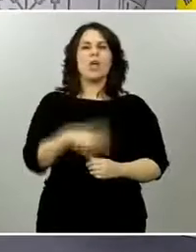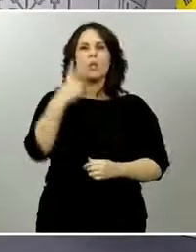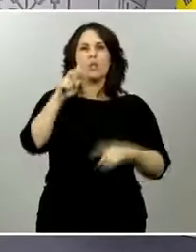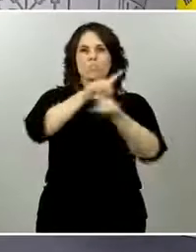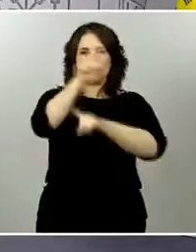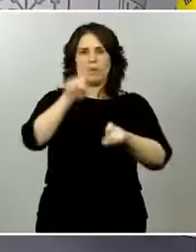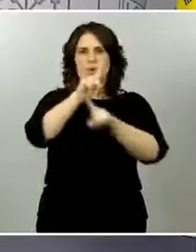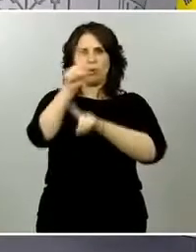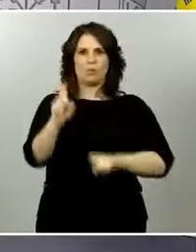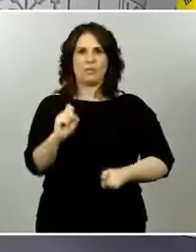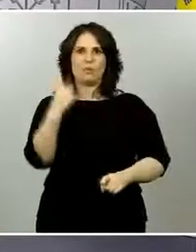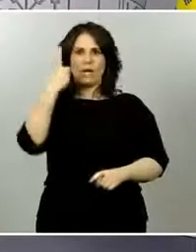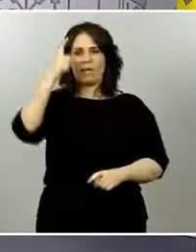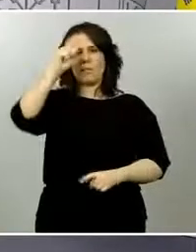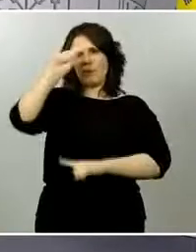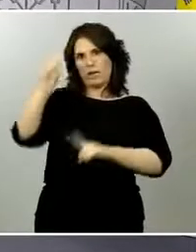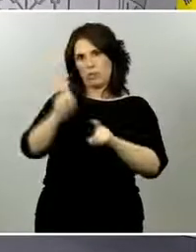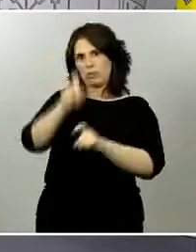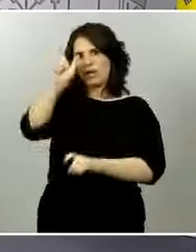RACU, adelante.